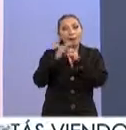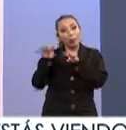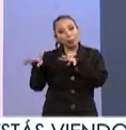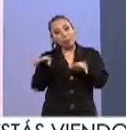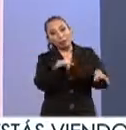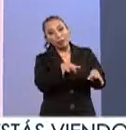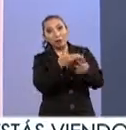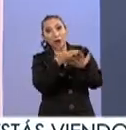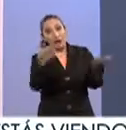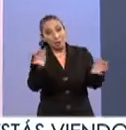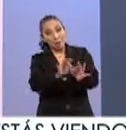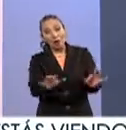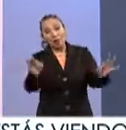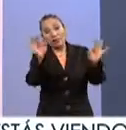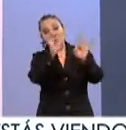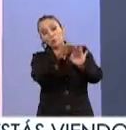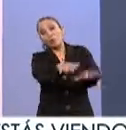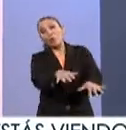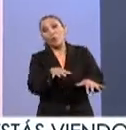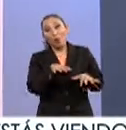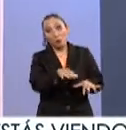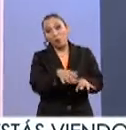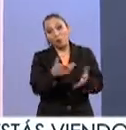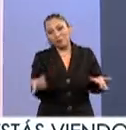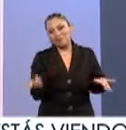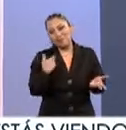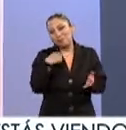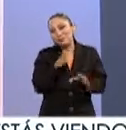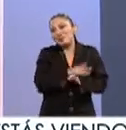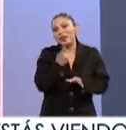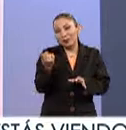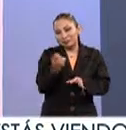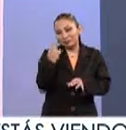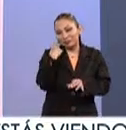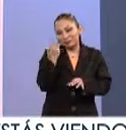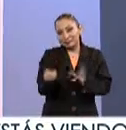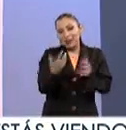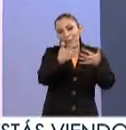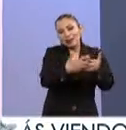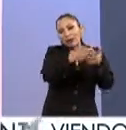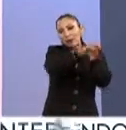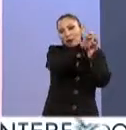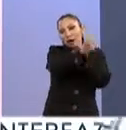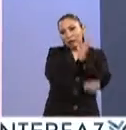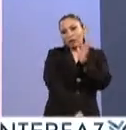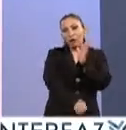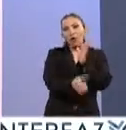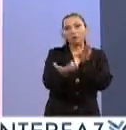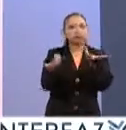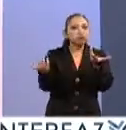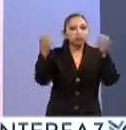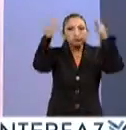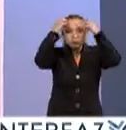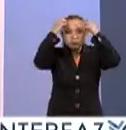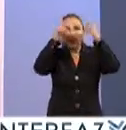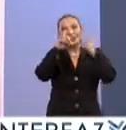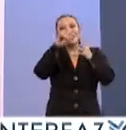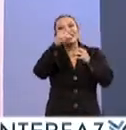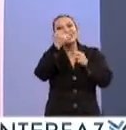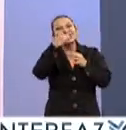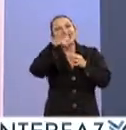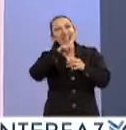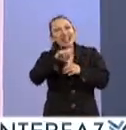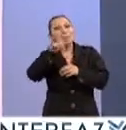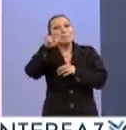porque ha cobrado muchísima relevancia debido a que empresas como por ejemplo Disney, Pixar,